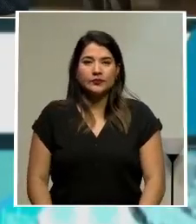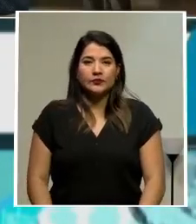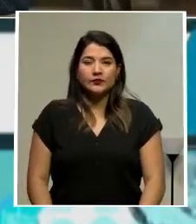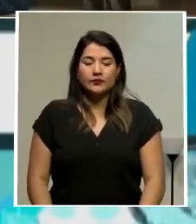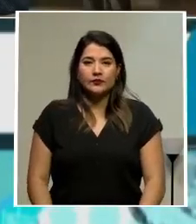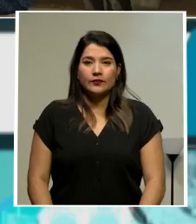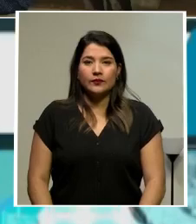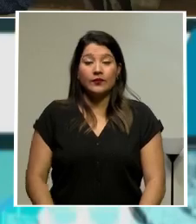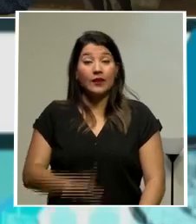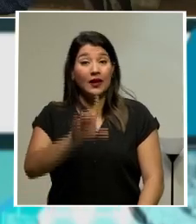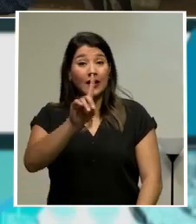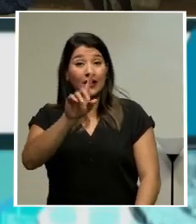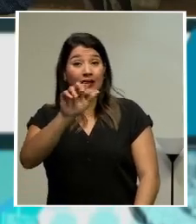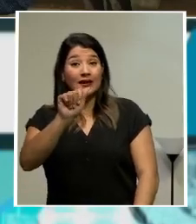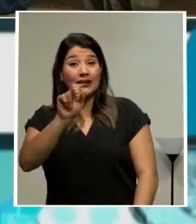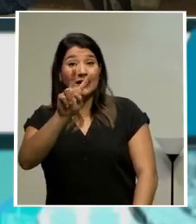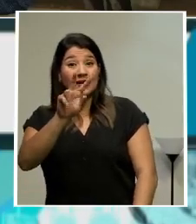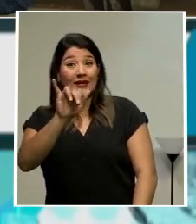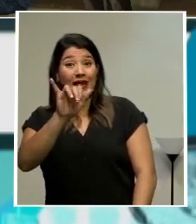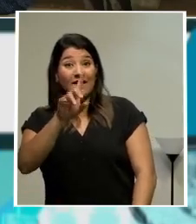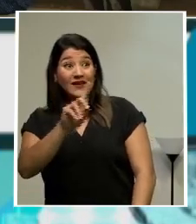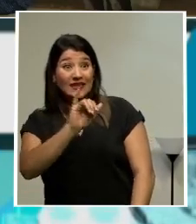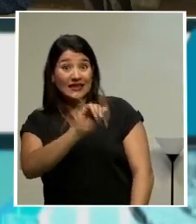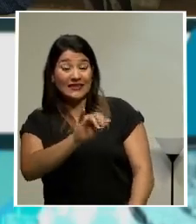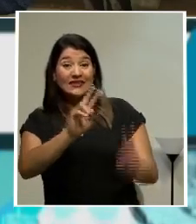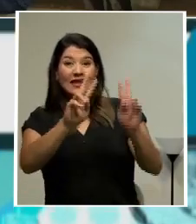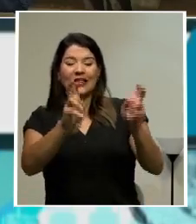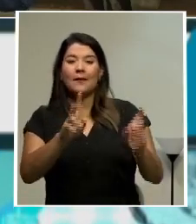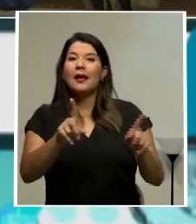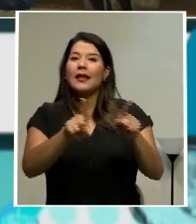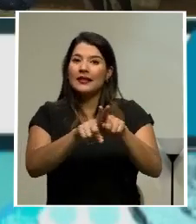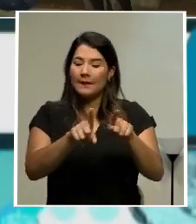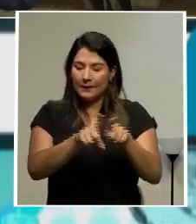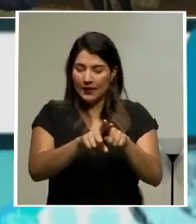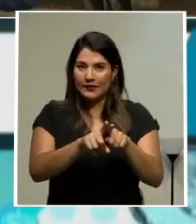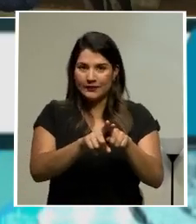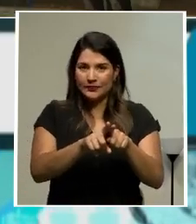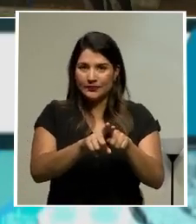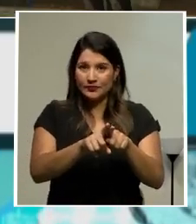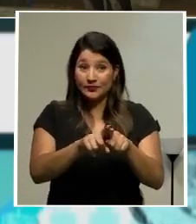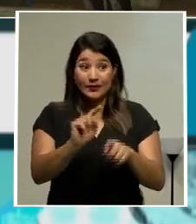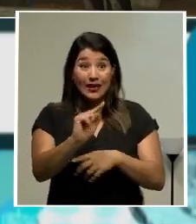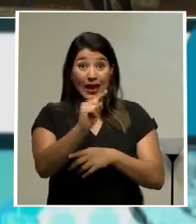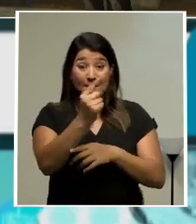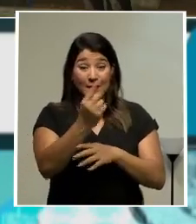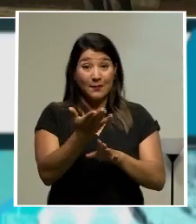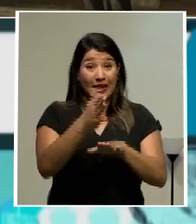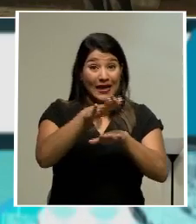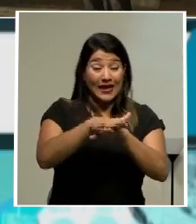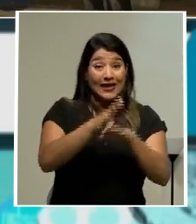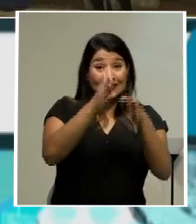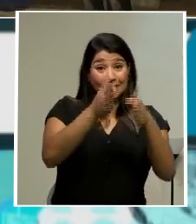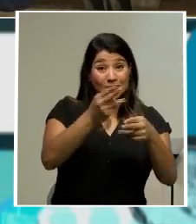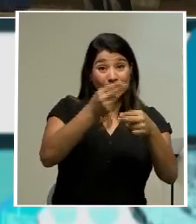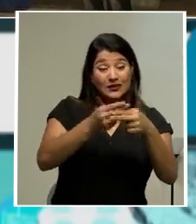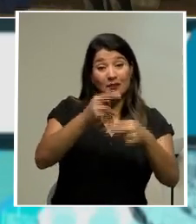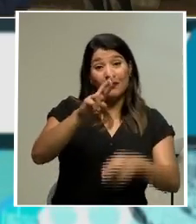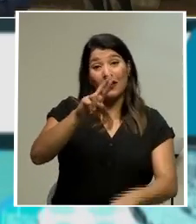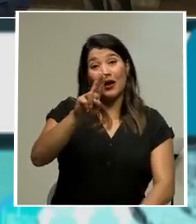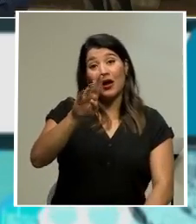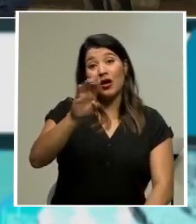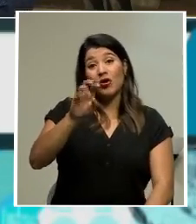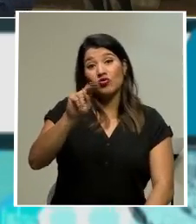David, este tema también, bueno, ahí don, el primer constitucionalista, don Rubén Hernández,